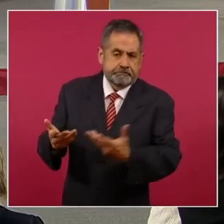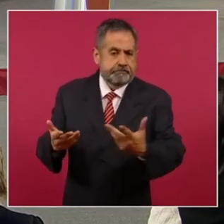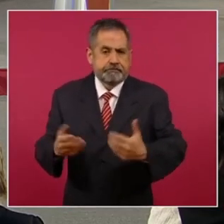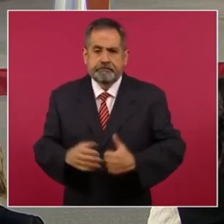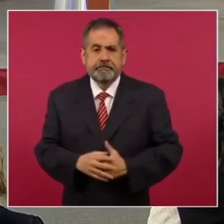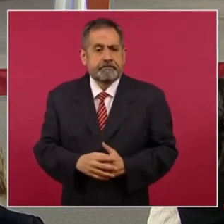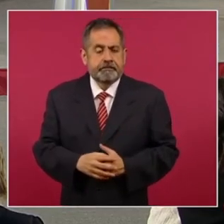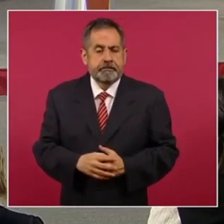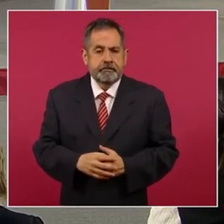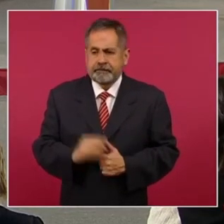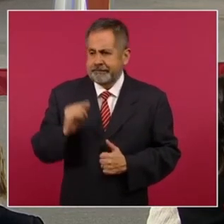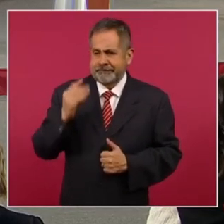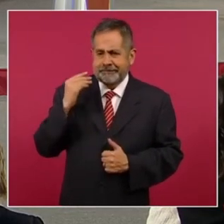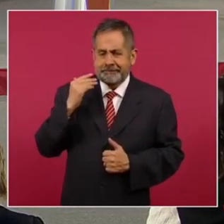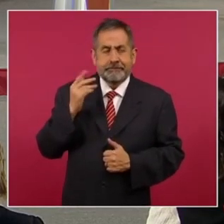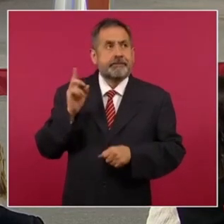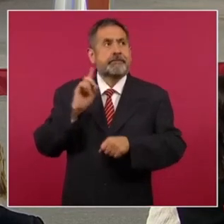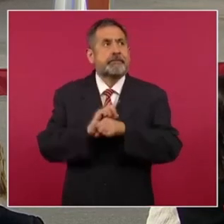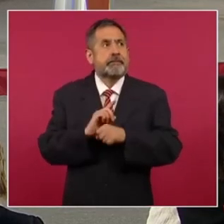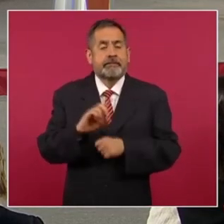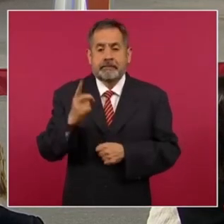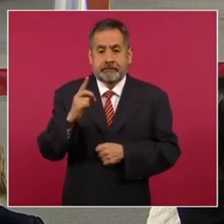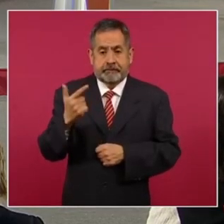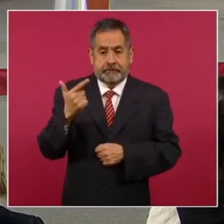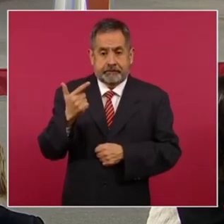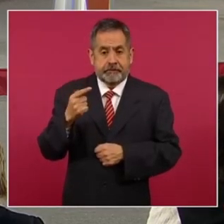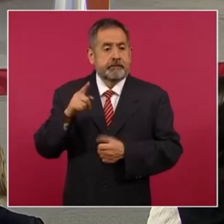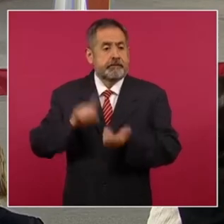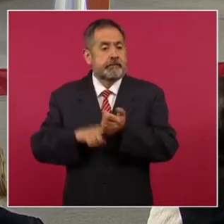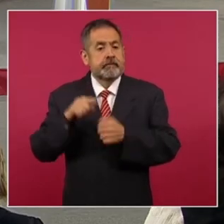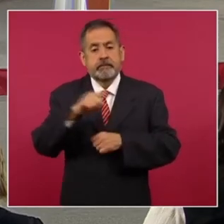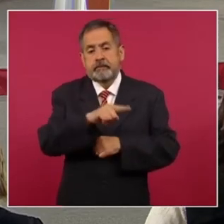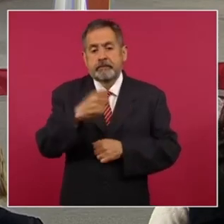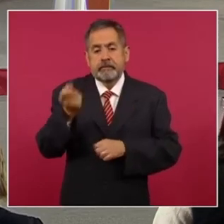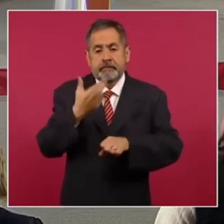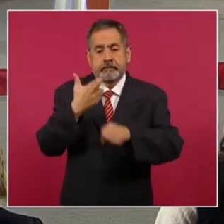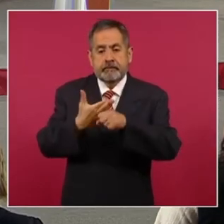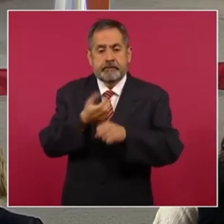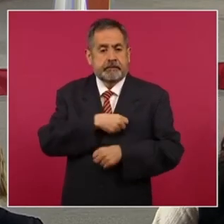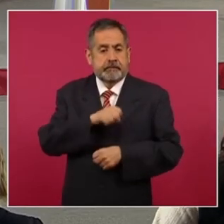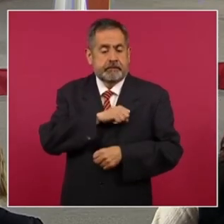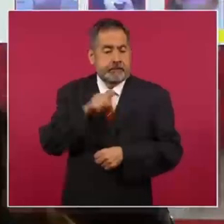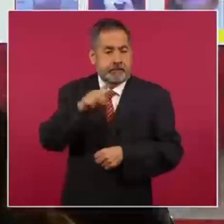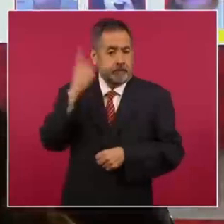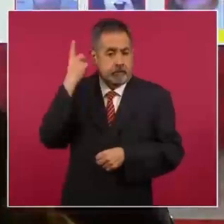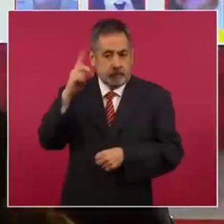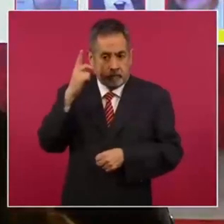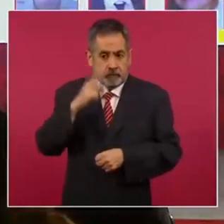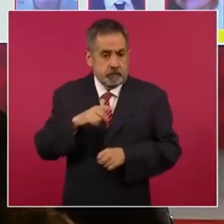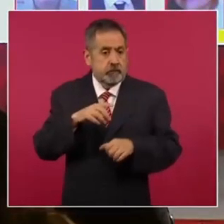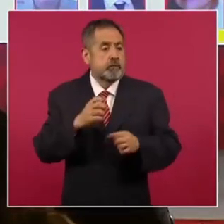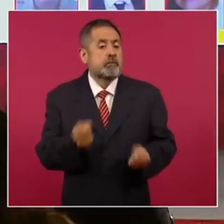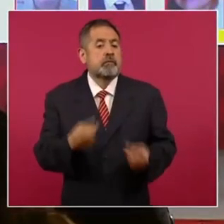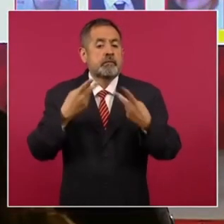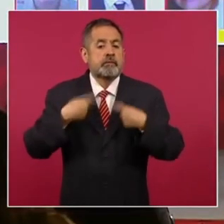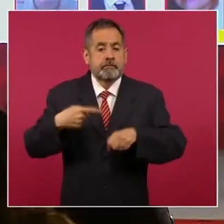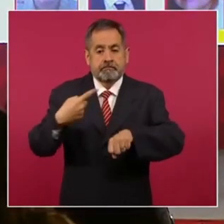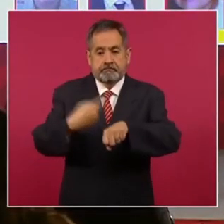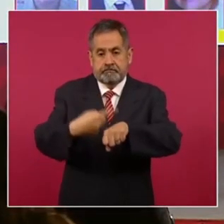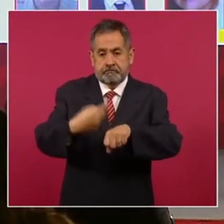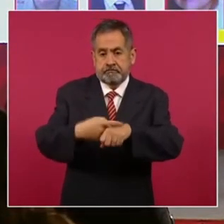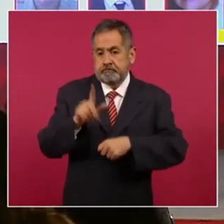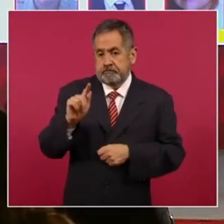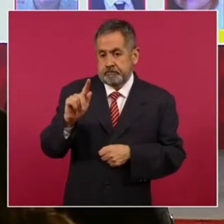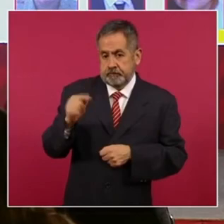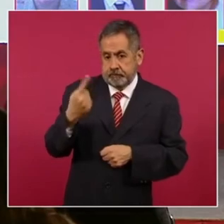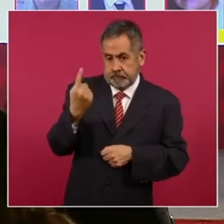actualizada al día 7 de diciembre por la Secretaría de Salud de Durango, hay 71 casos confirmados